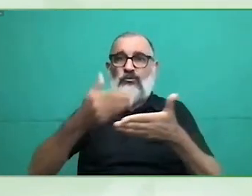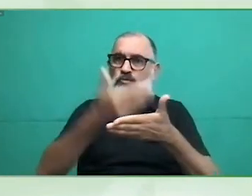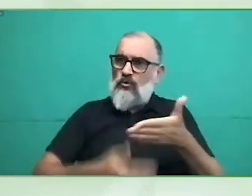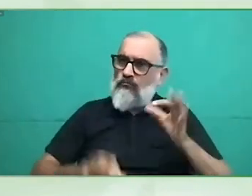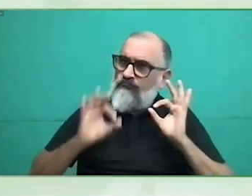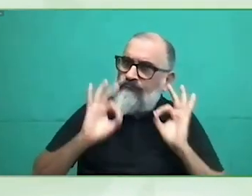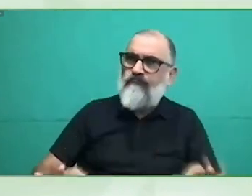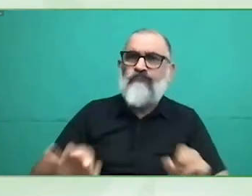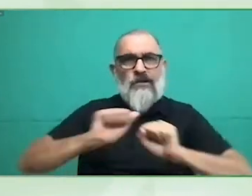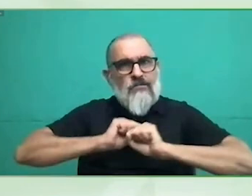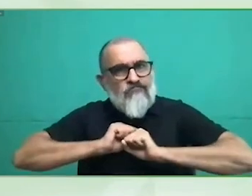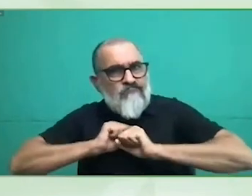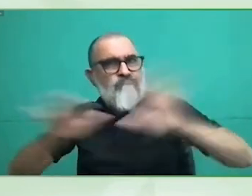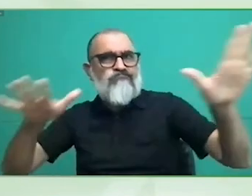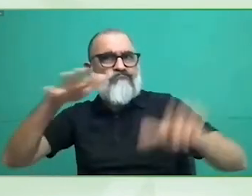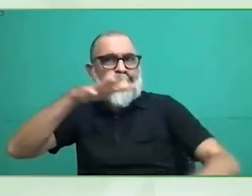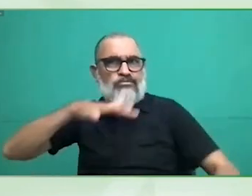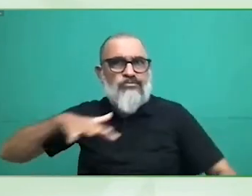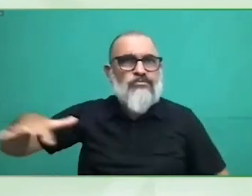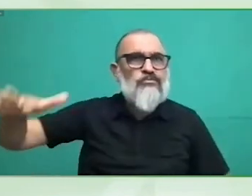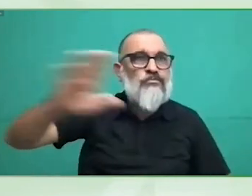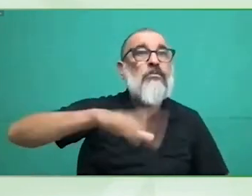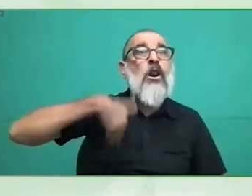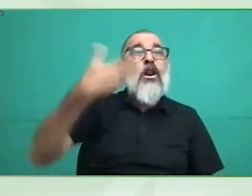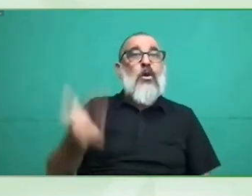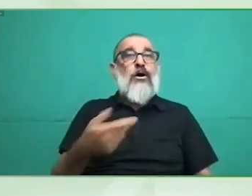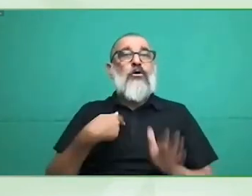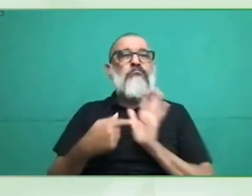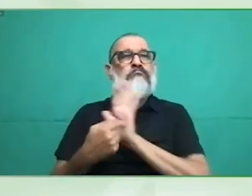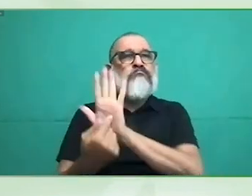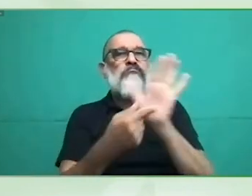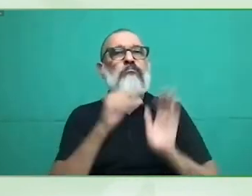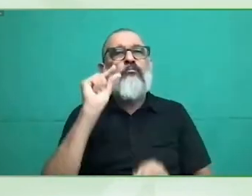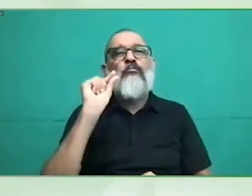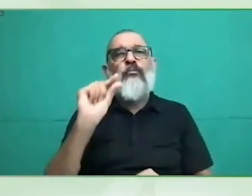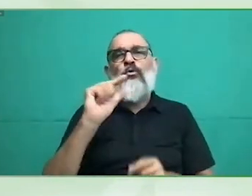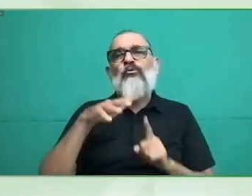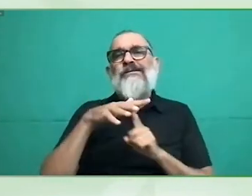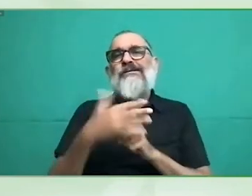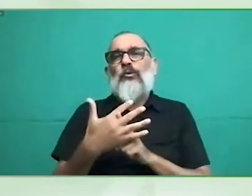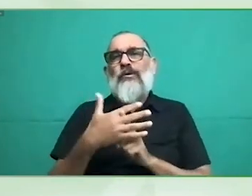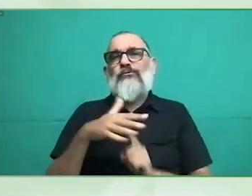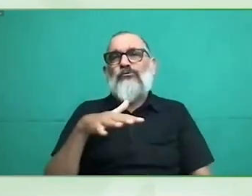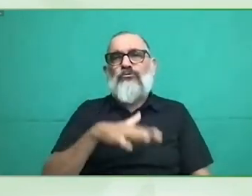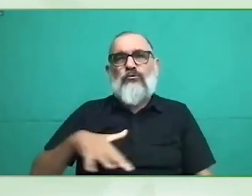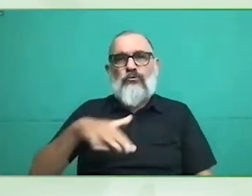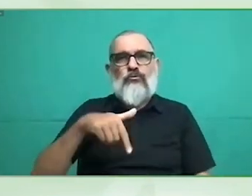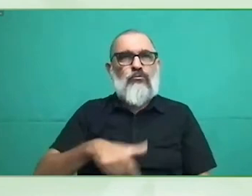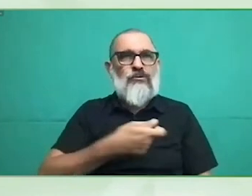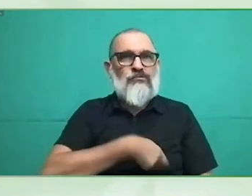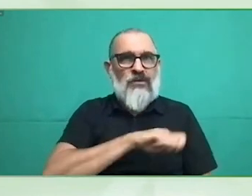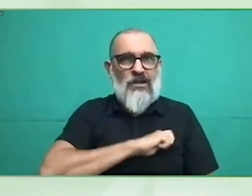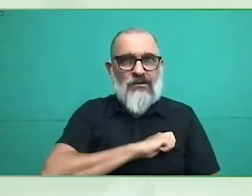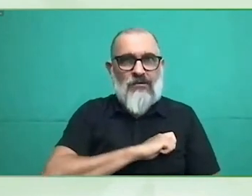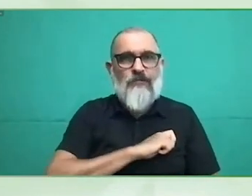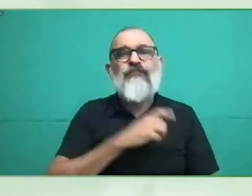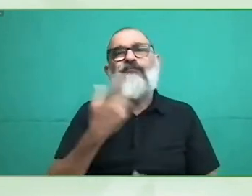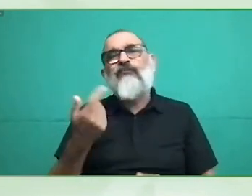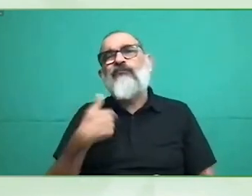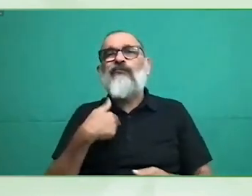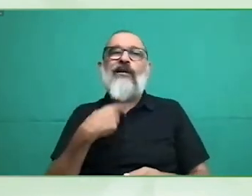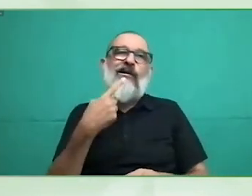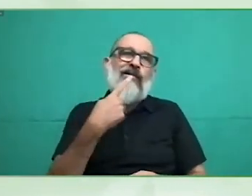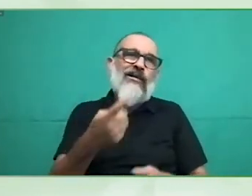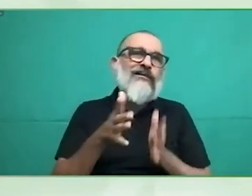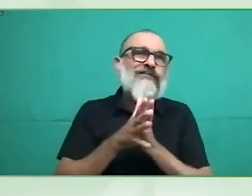algunas cuestiones muy importantes para poder ejercer tanto el derecho al voto como para poder presentarse a las elecciones